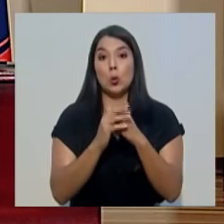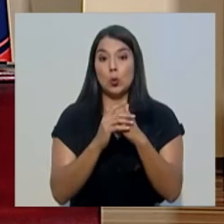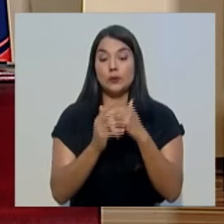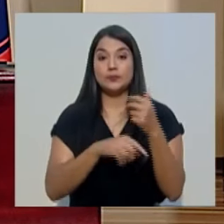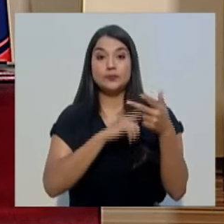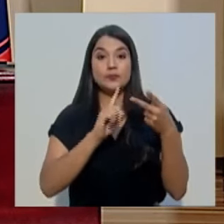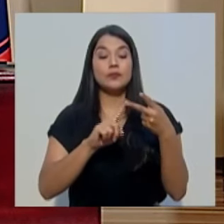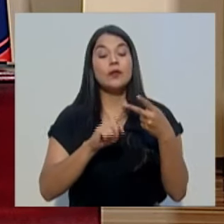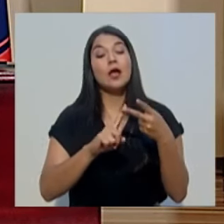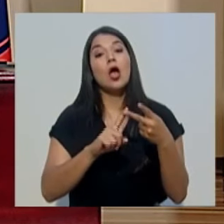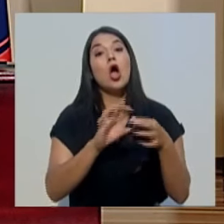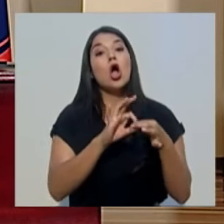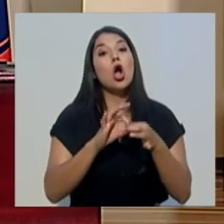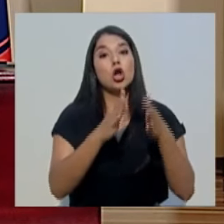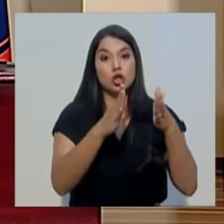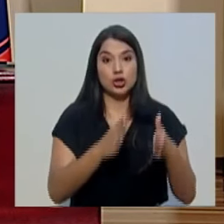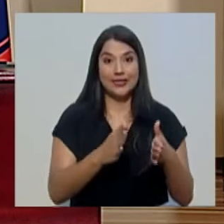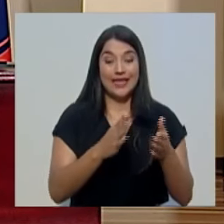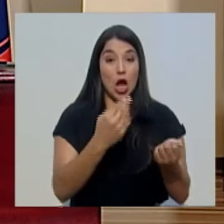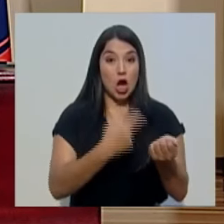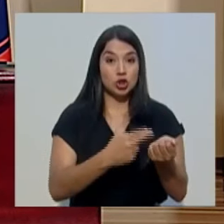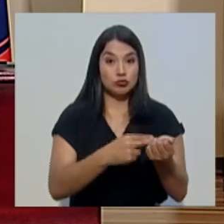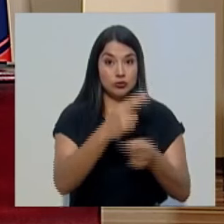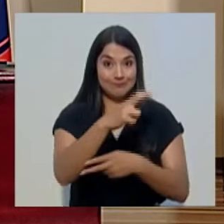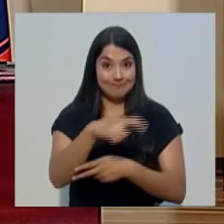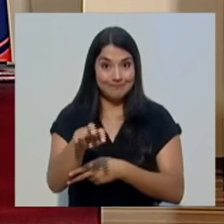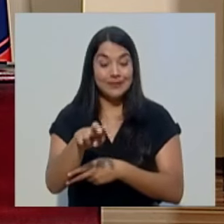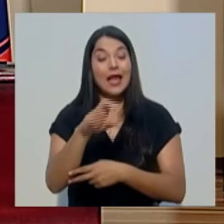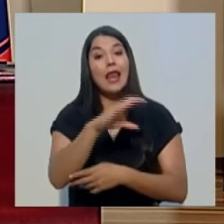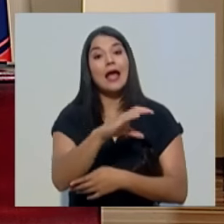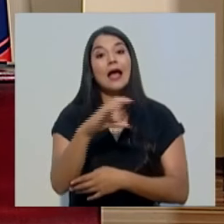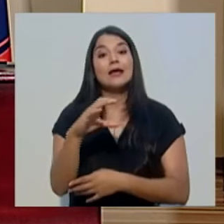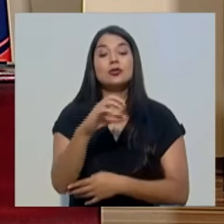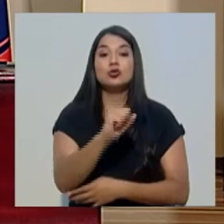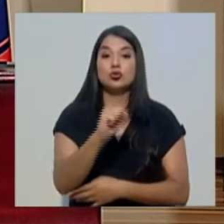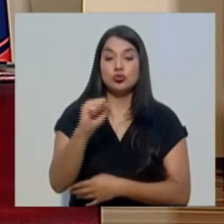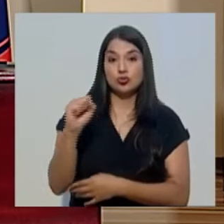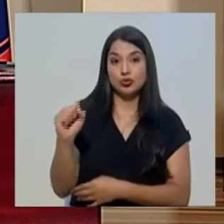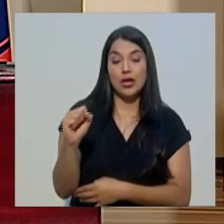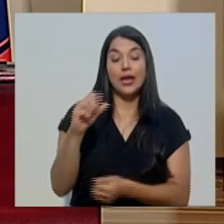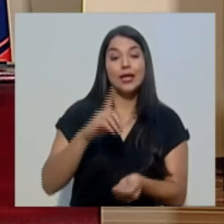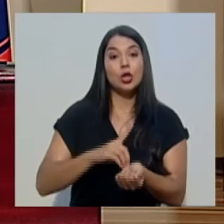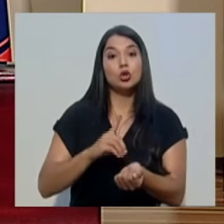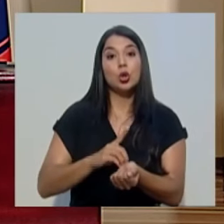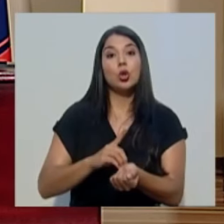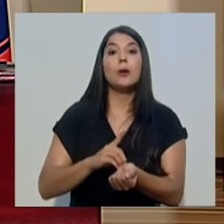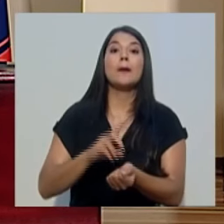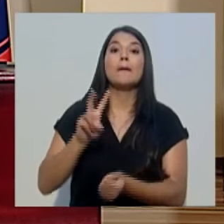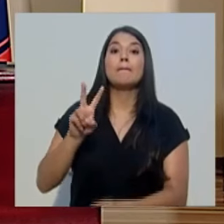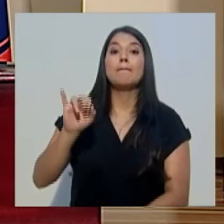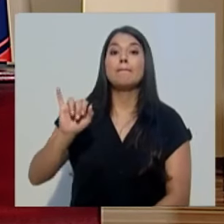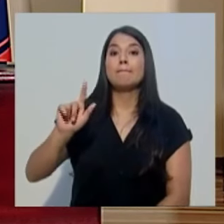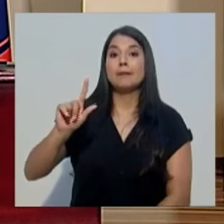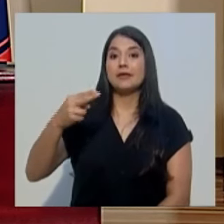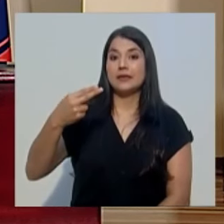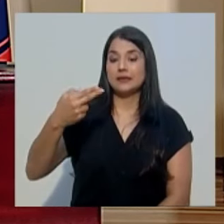Luis Bermúdez y el Coordinador de la Unidad Médica Móvil de la Caja Costarricense de Seguro Social, el doctor Mario Vilches.